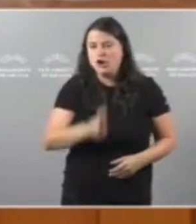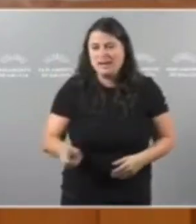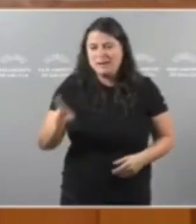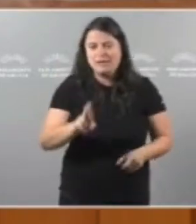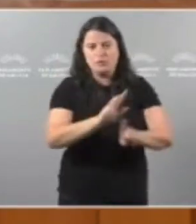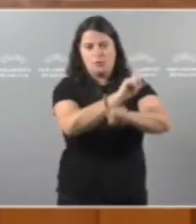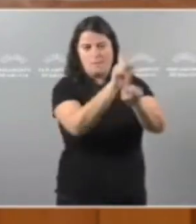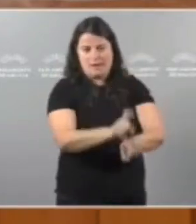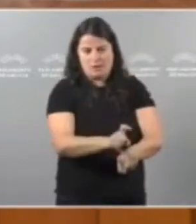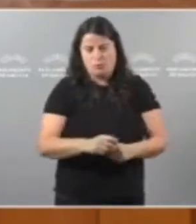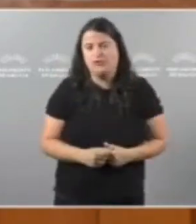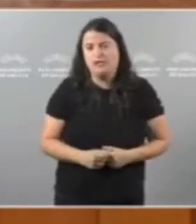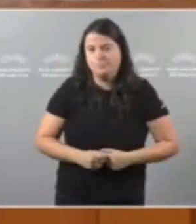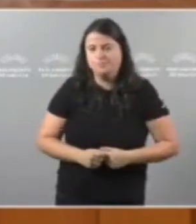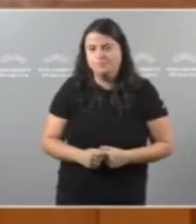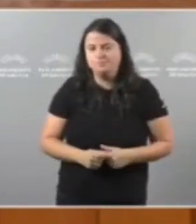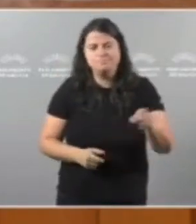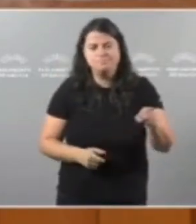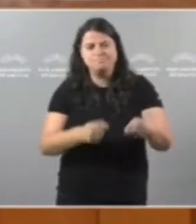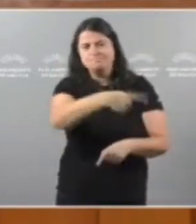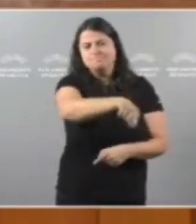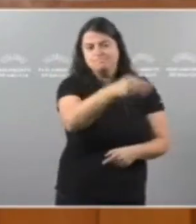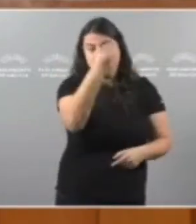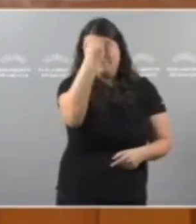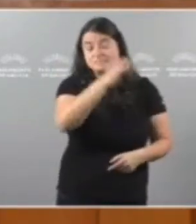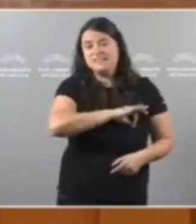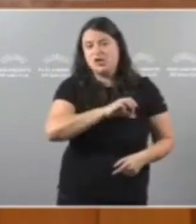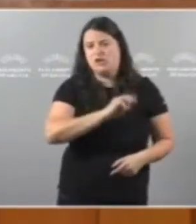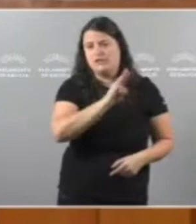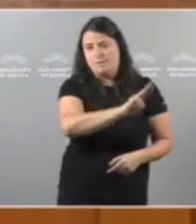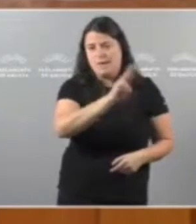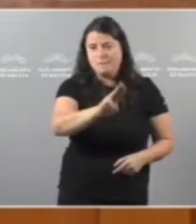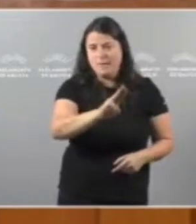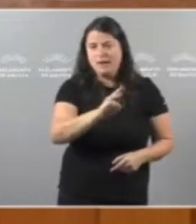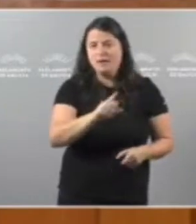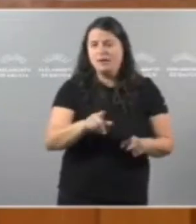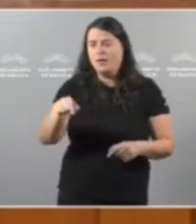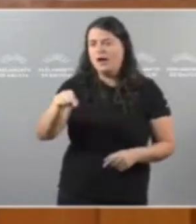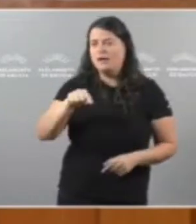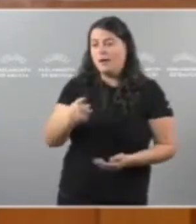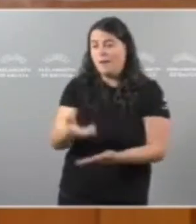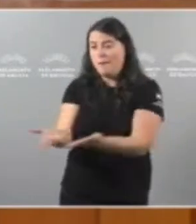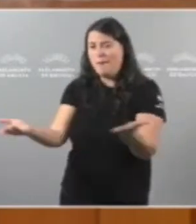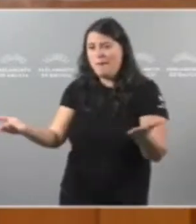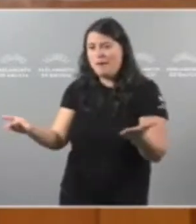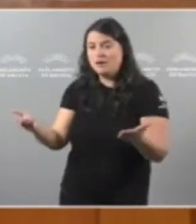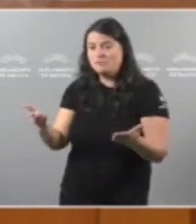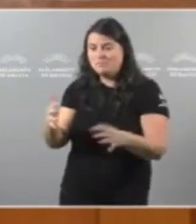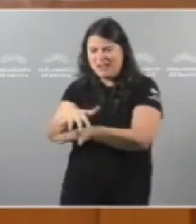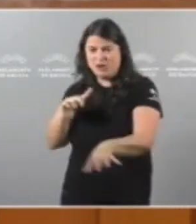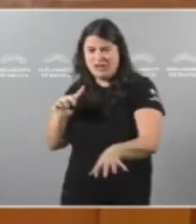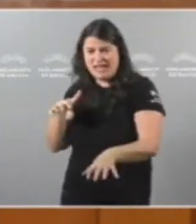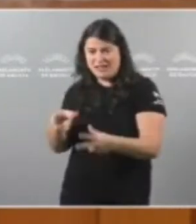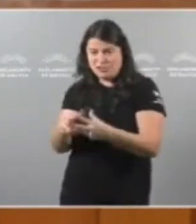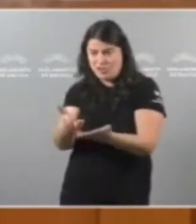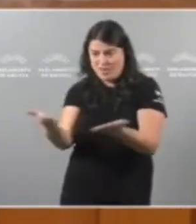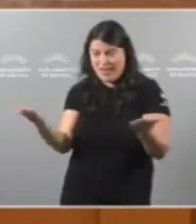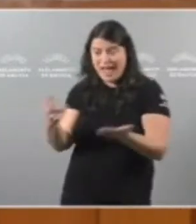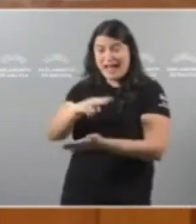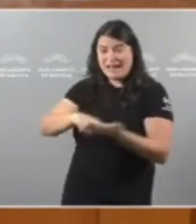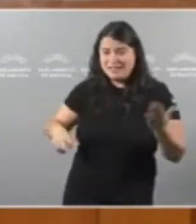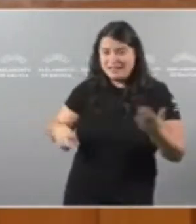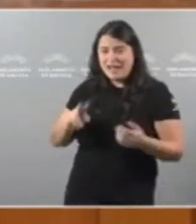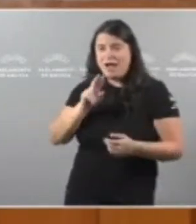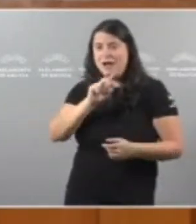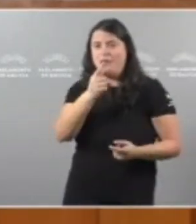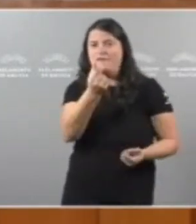Como creen, señorías do Partido Popular Que se sente a malloría deste país Cando ve este regalo